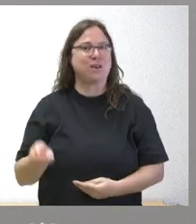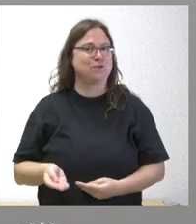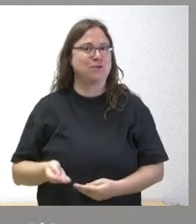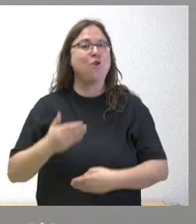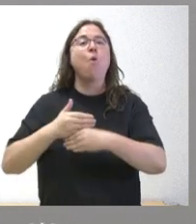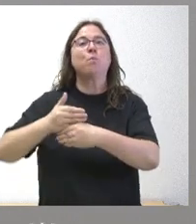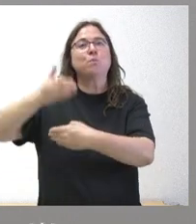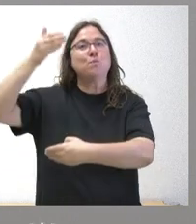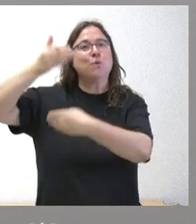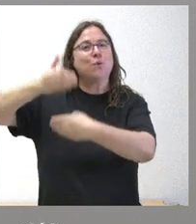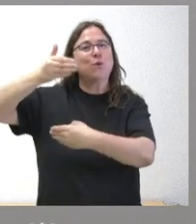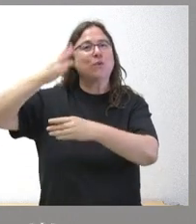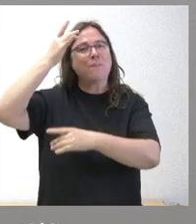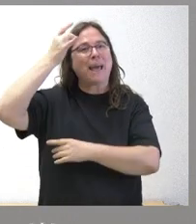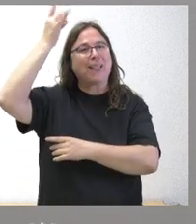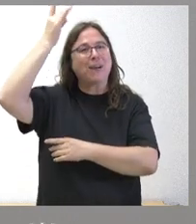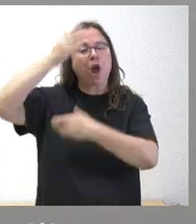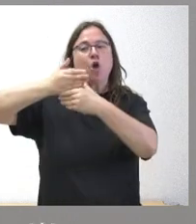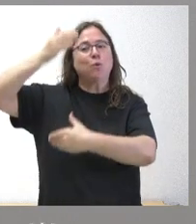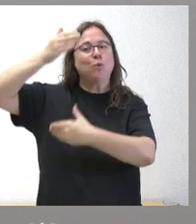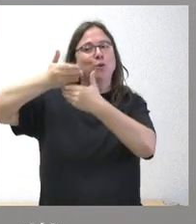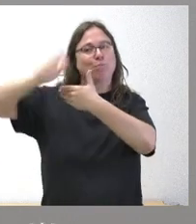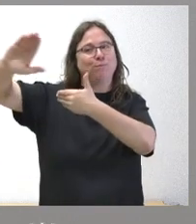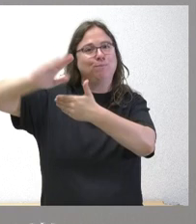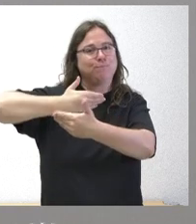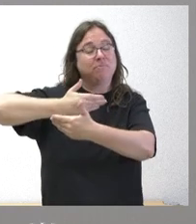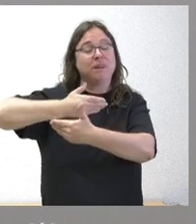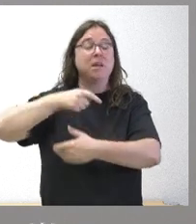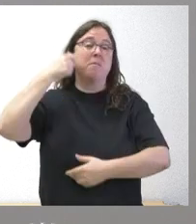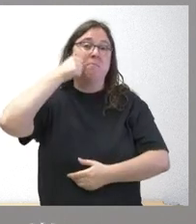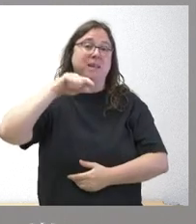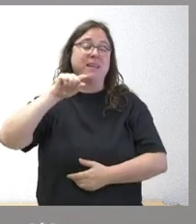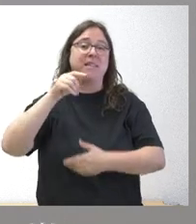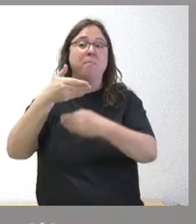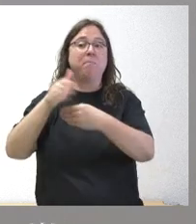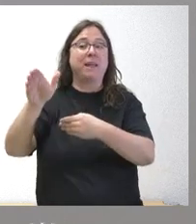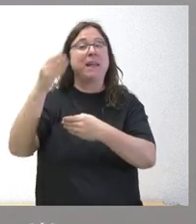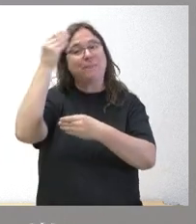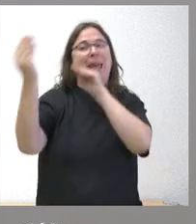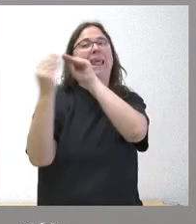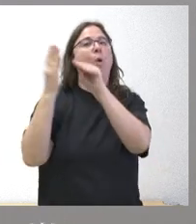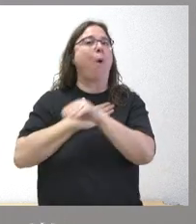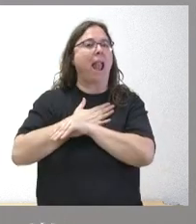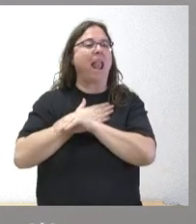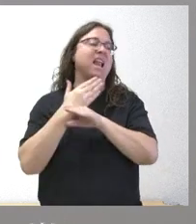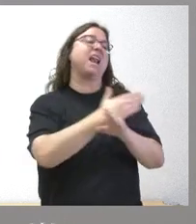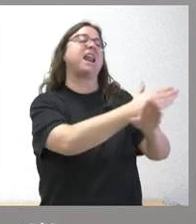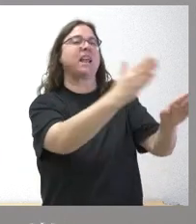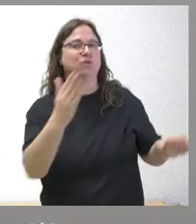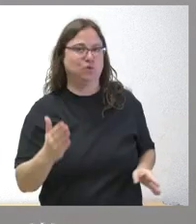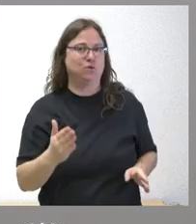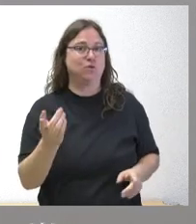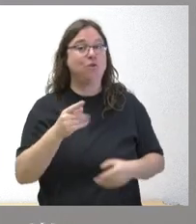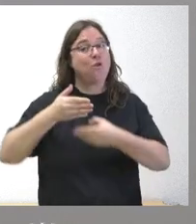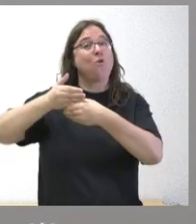solo un muro ideológico no es solo un muro que separa a juicio del presidente del gobierno los ciudadanos que piensan como él del resto de los ciudadanos es